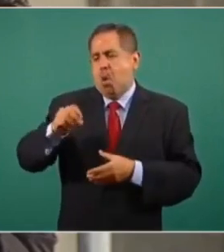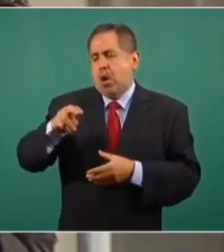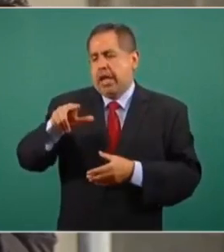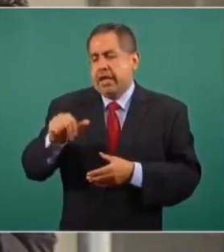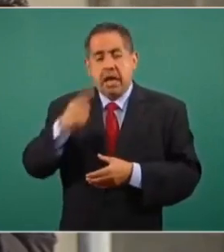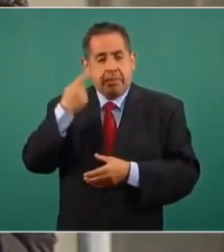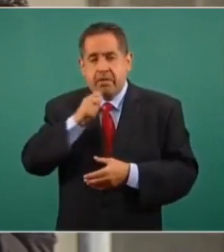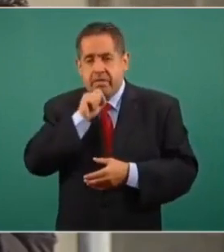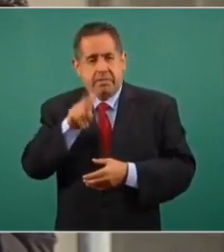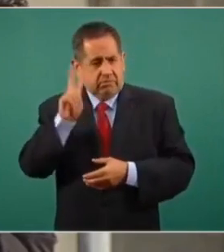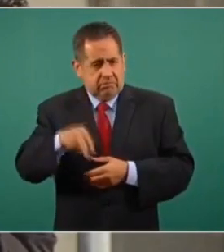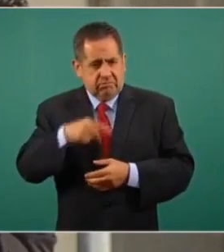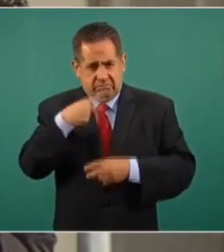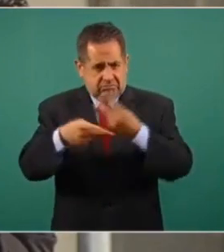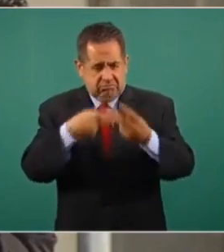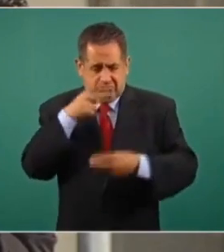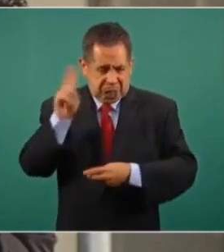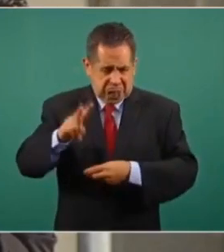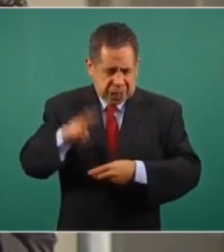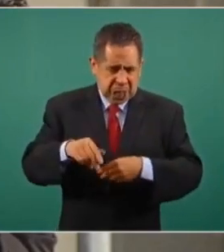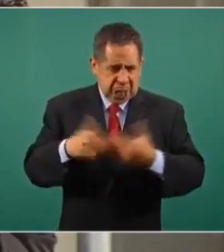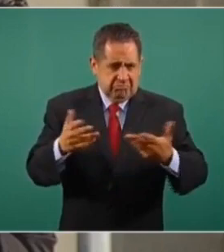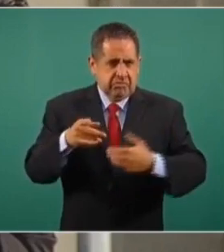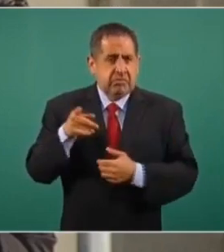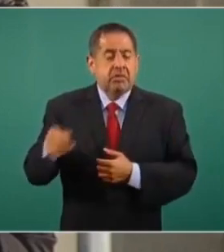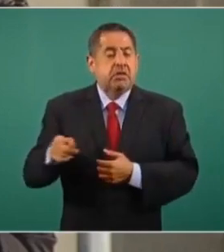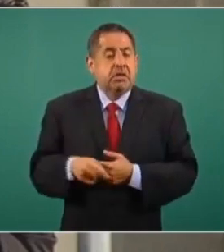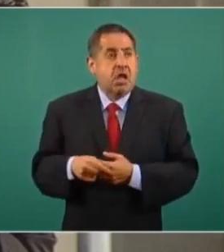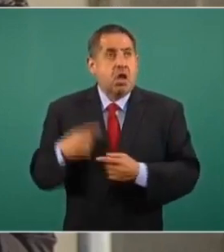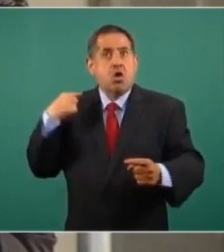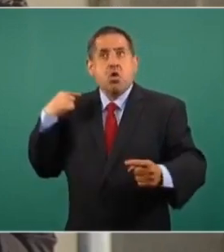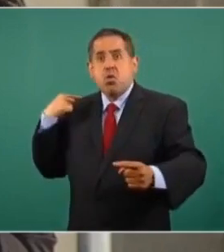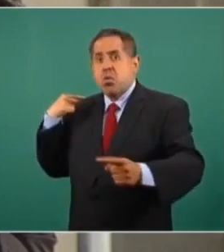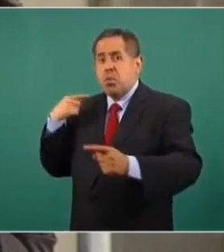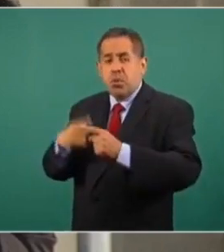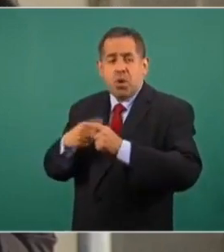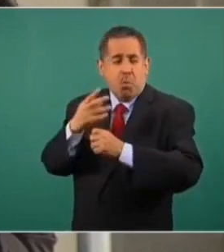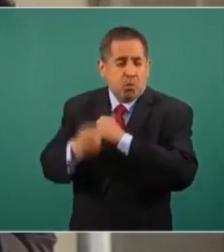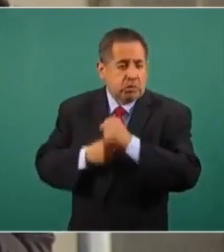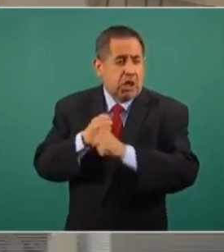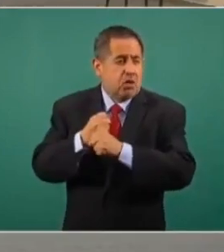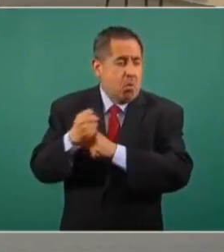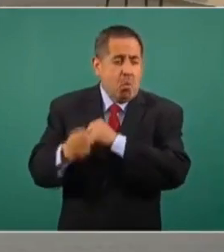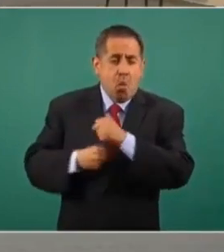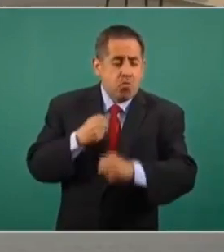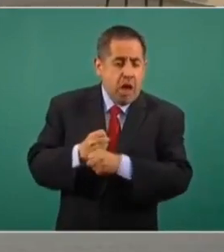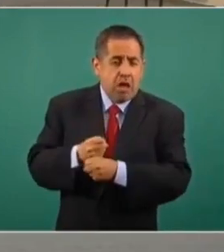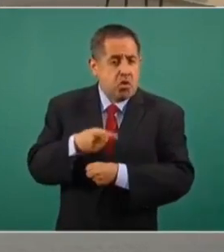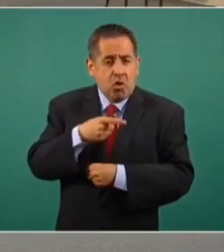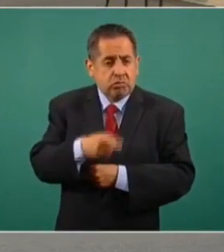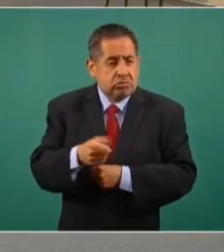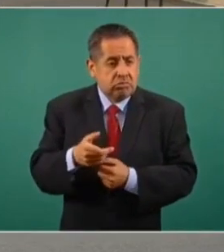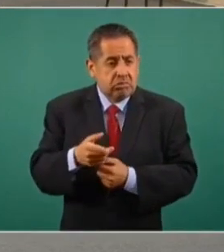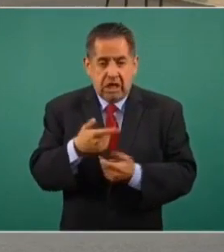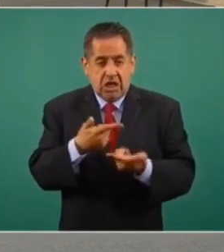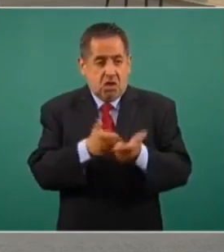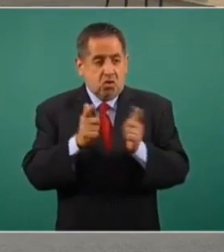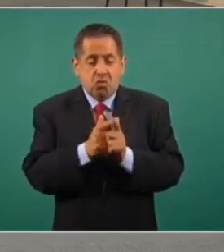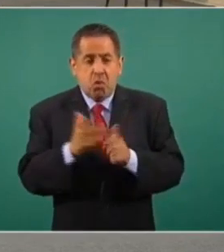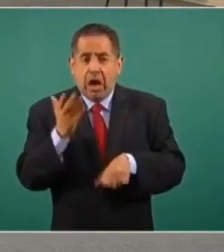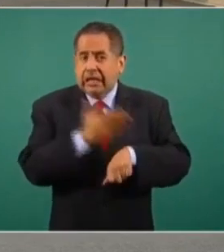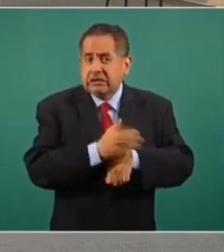tienen que decir las cosas tal cual son. Durante todos estos años de impunidad que ha tenido este grupo paramilitar,